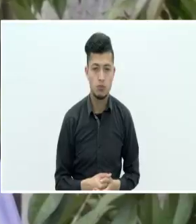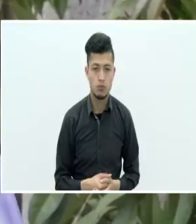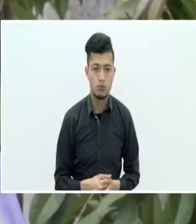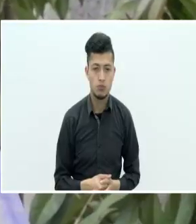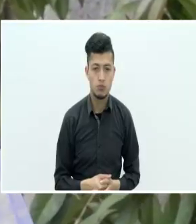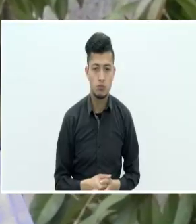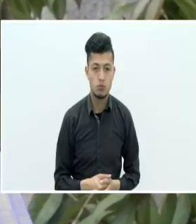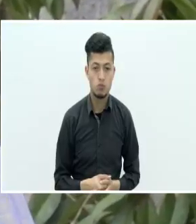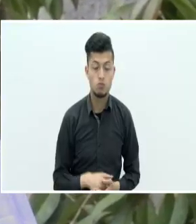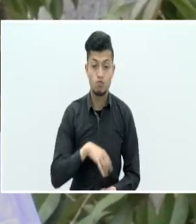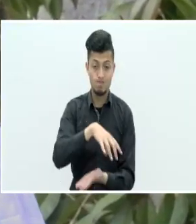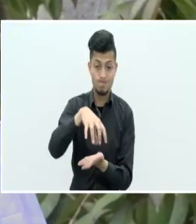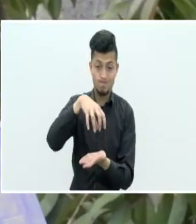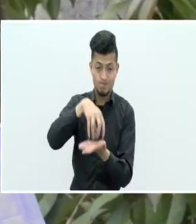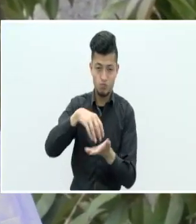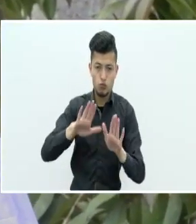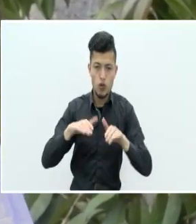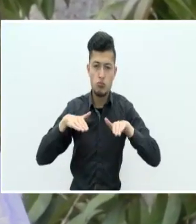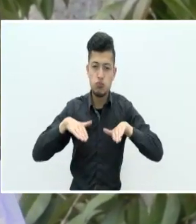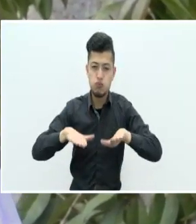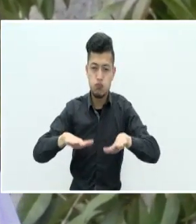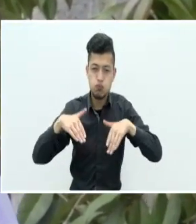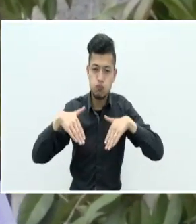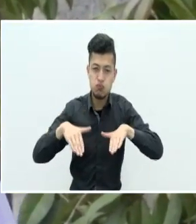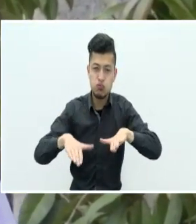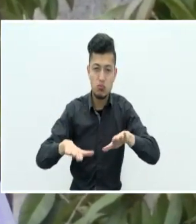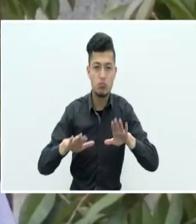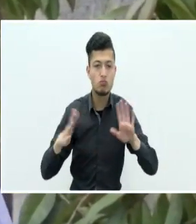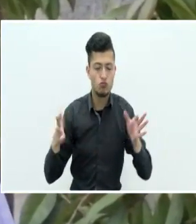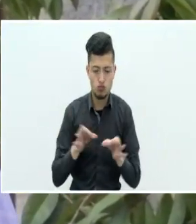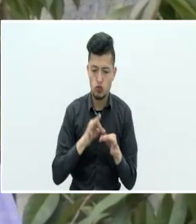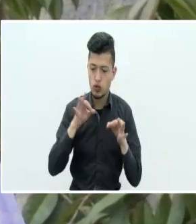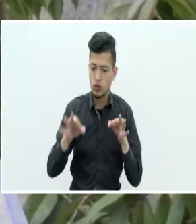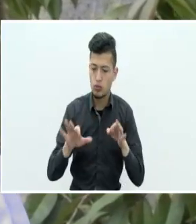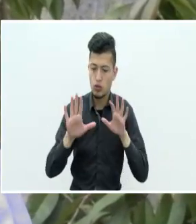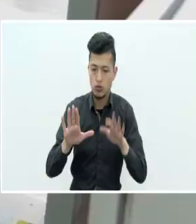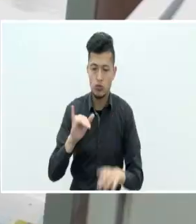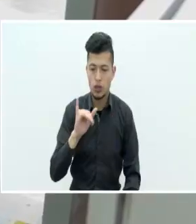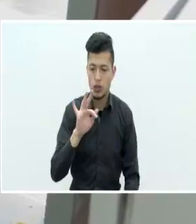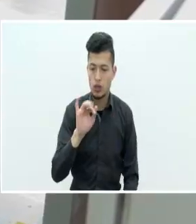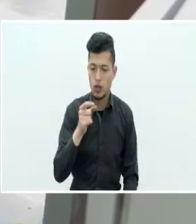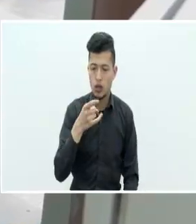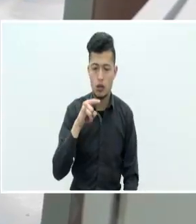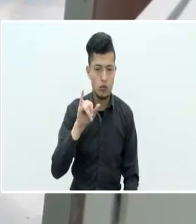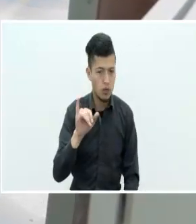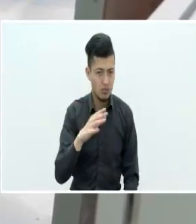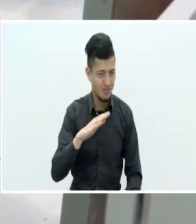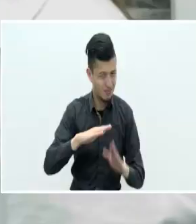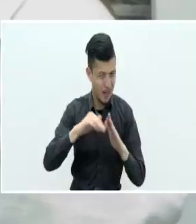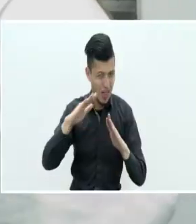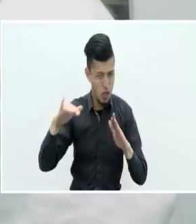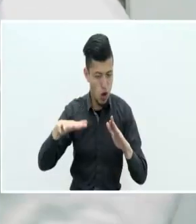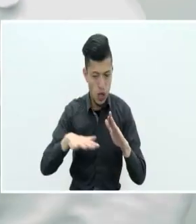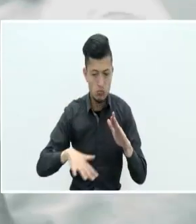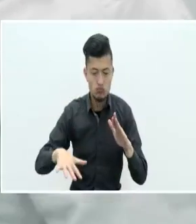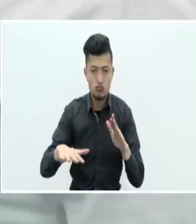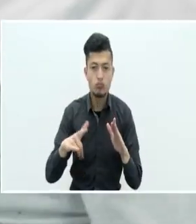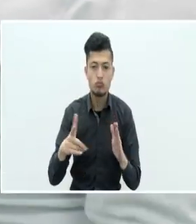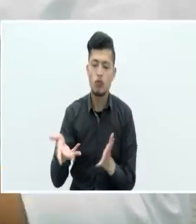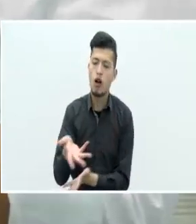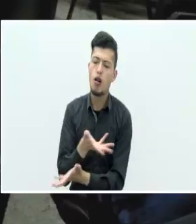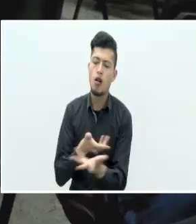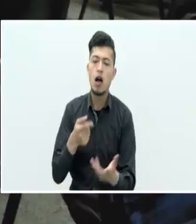En el centro de confecciones en el municipio de Itagüí, Antioquia, tuve la oportunidad de compartir con 100